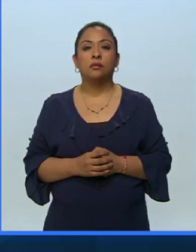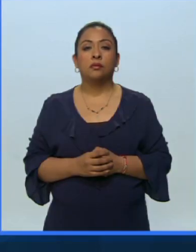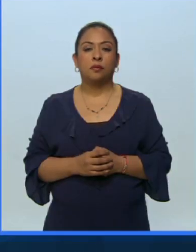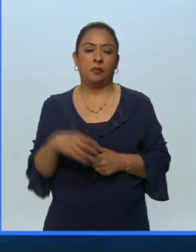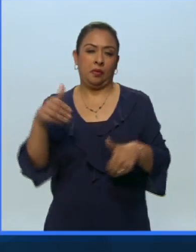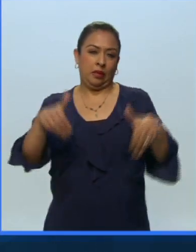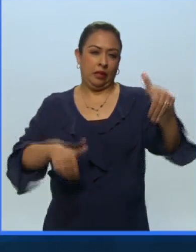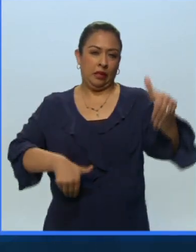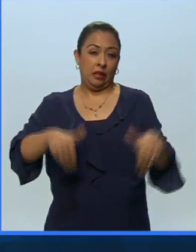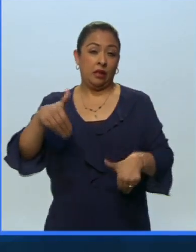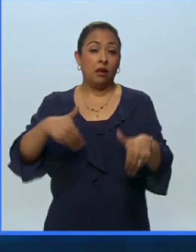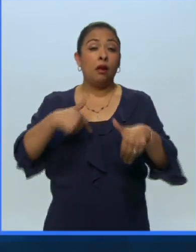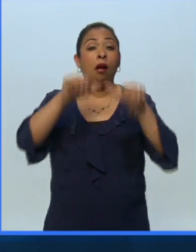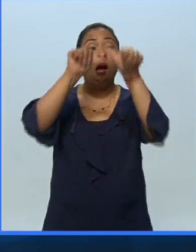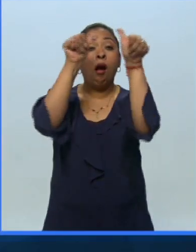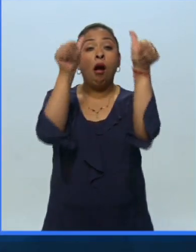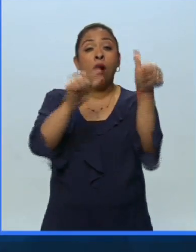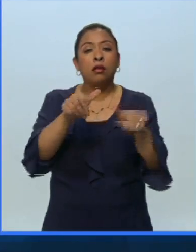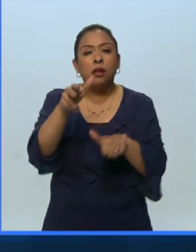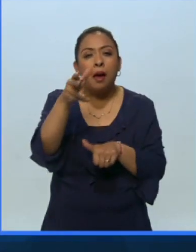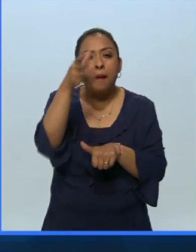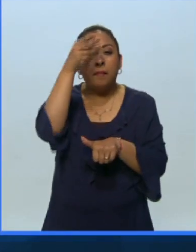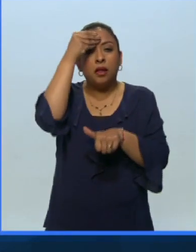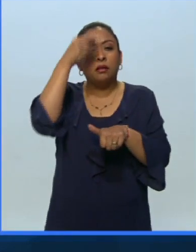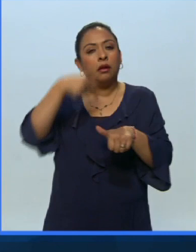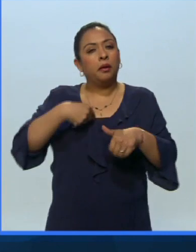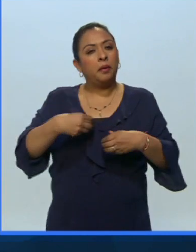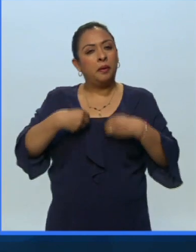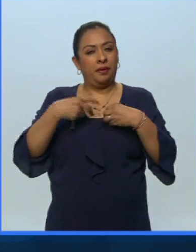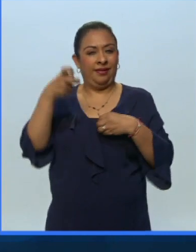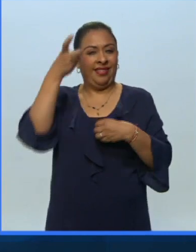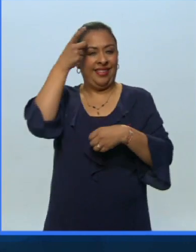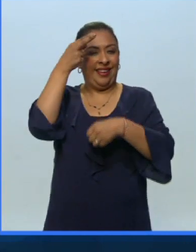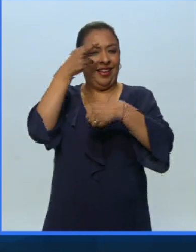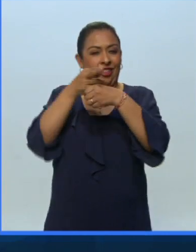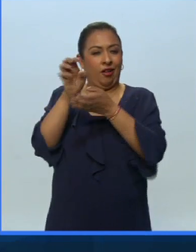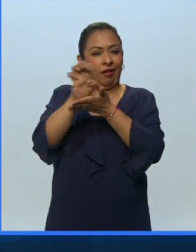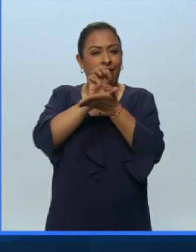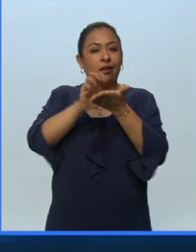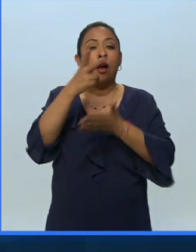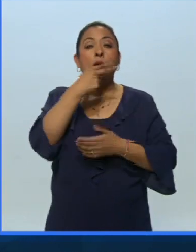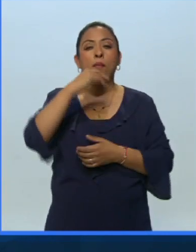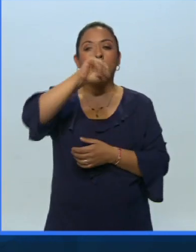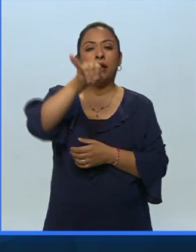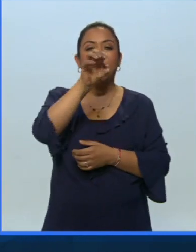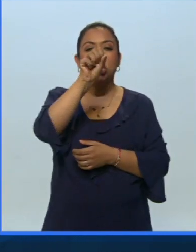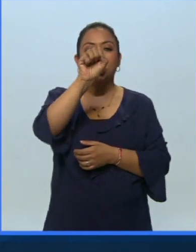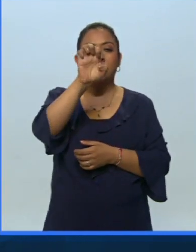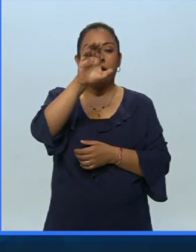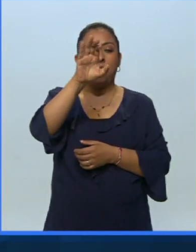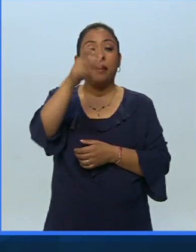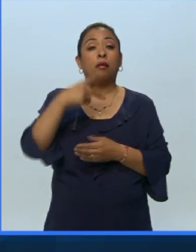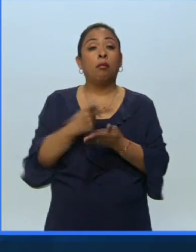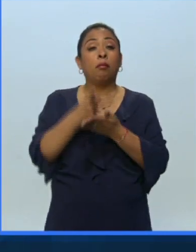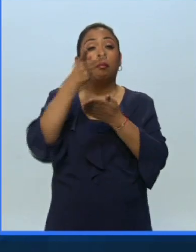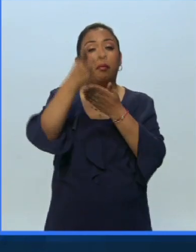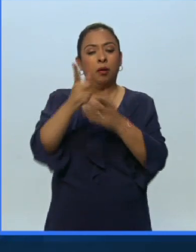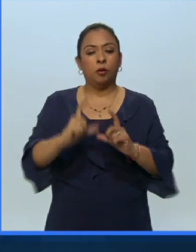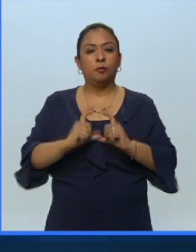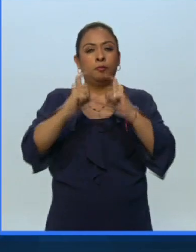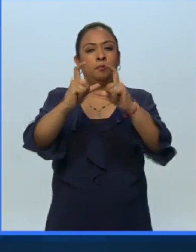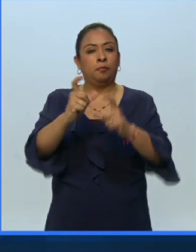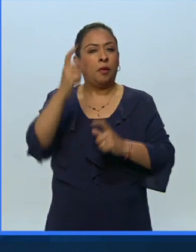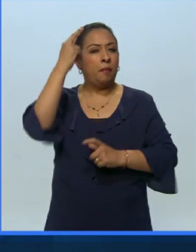El teatro es el arte de aprender a vivir, así aseguró el director de escena, José Caballero, al recibir la medalla Bellas Artes por su